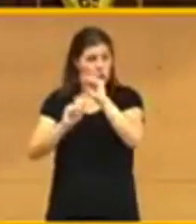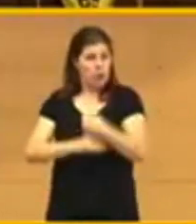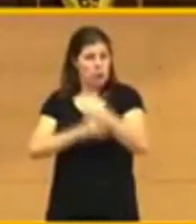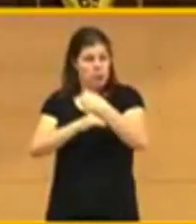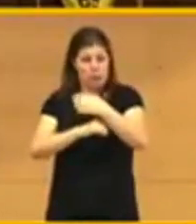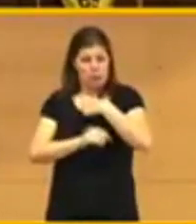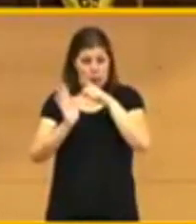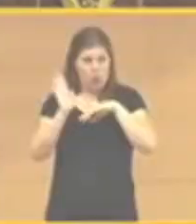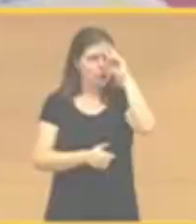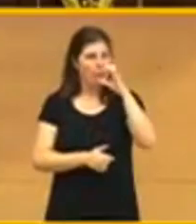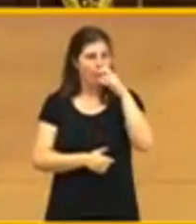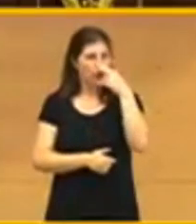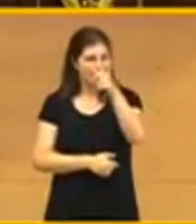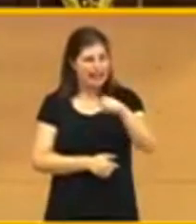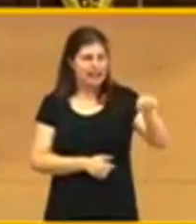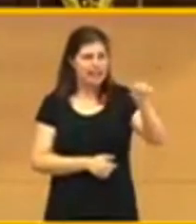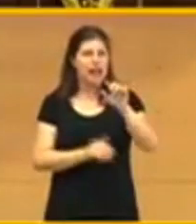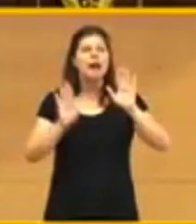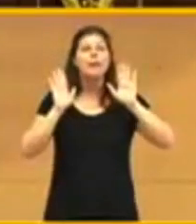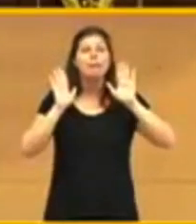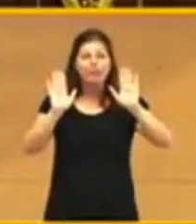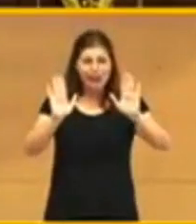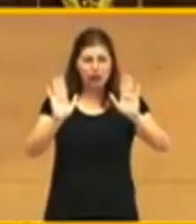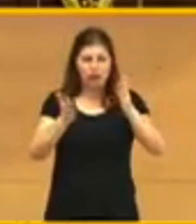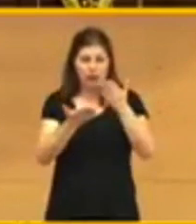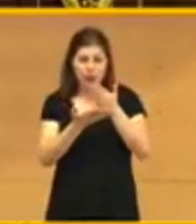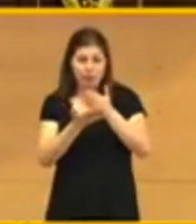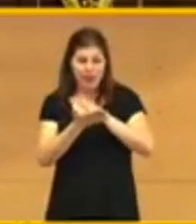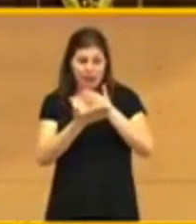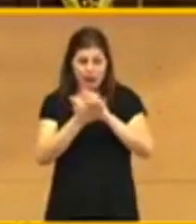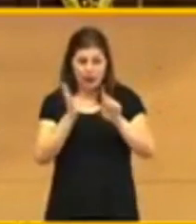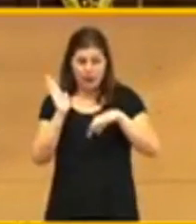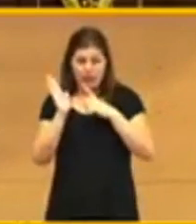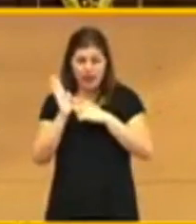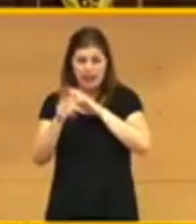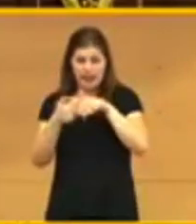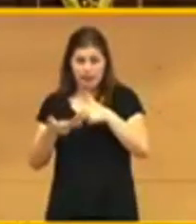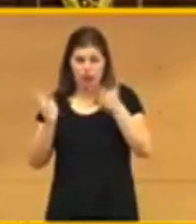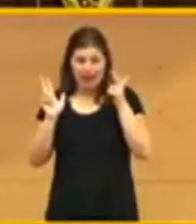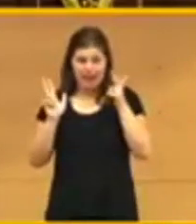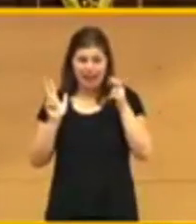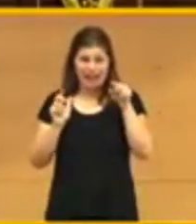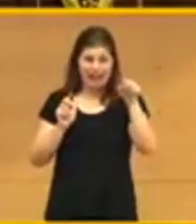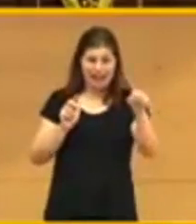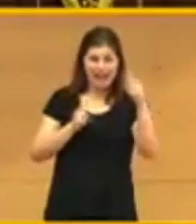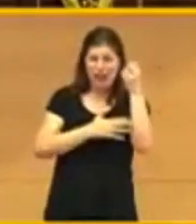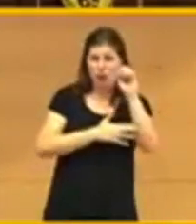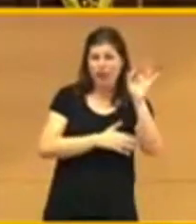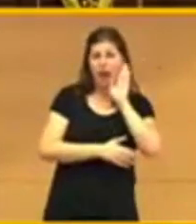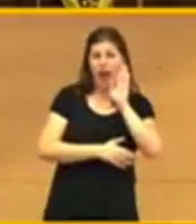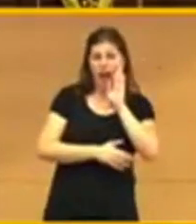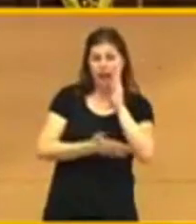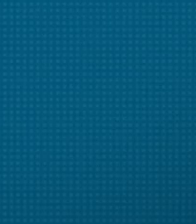una de las partes. Pero no hay mediación posible entre la ley democrática y la desobediencia o la ilegalidad.